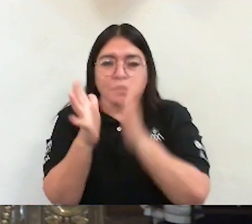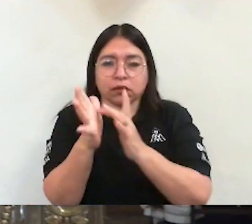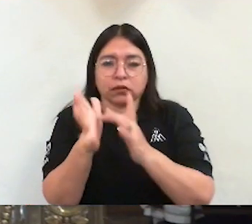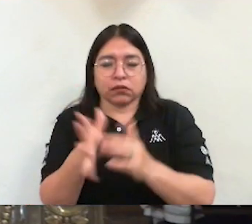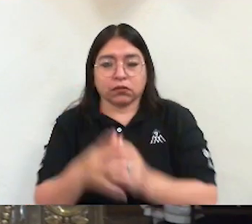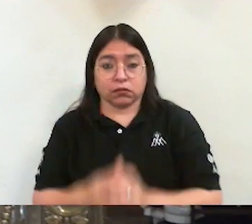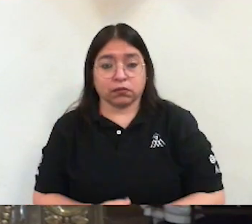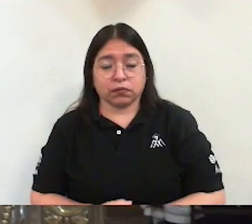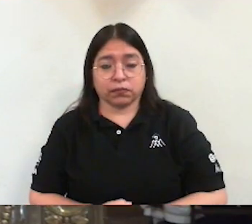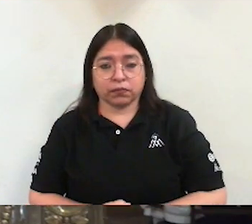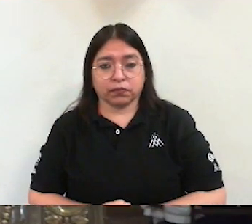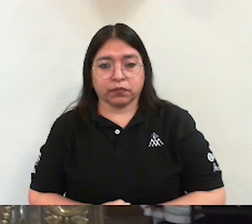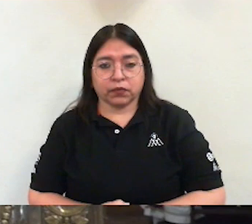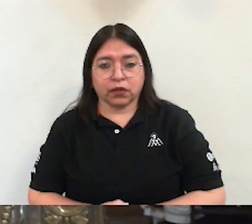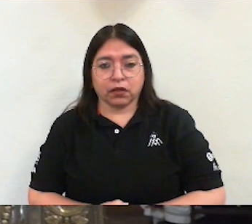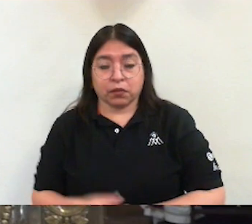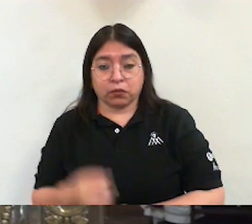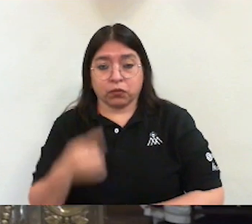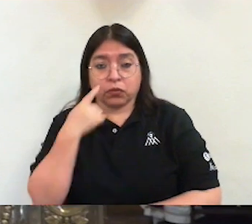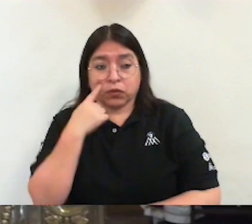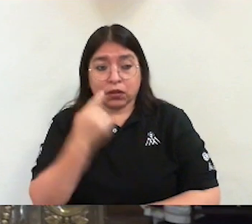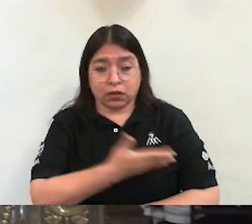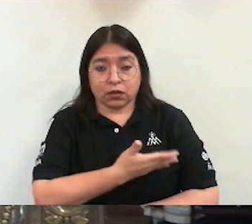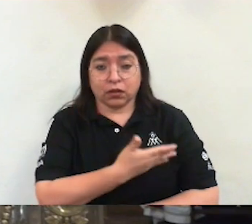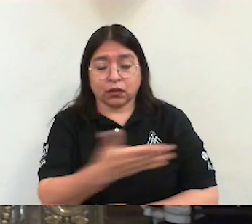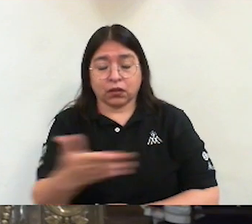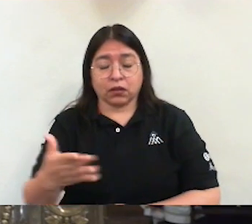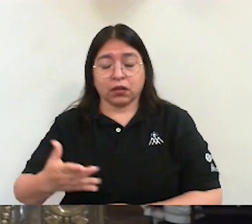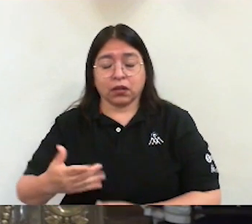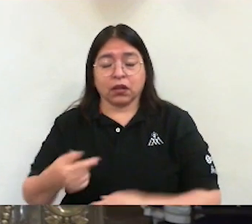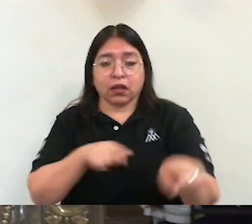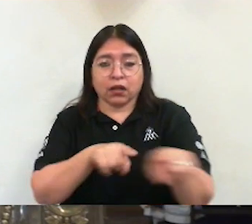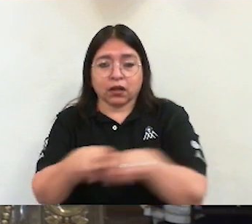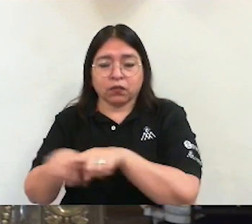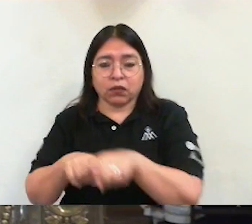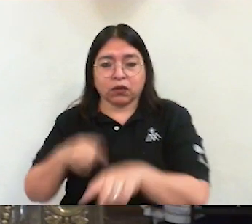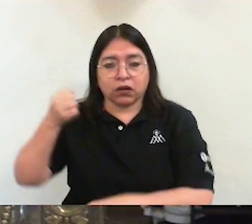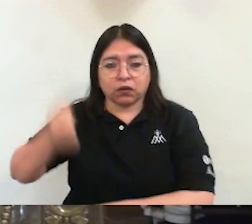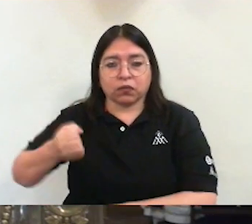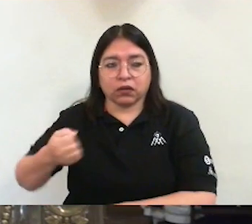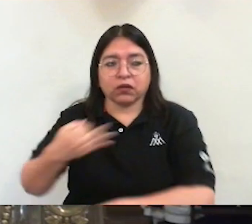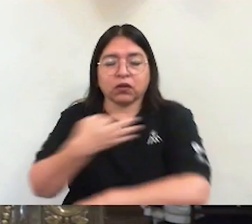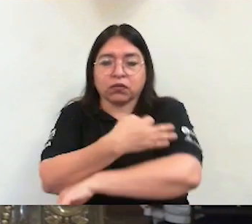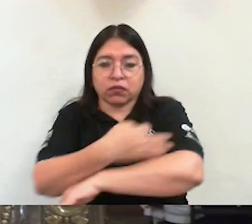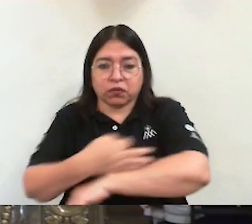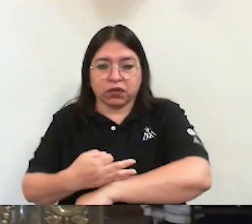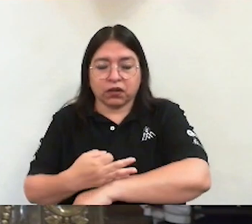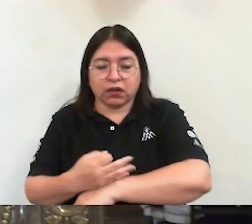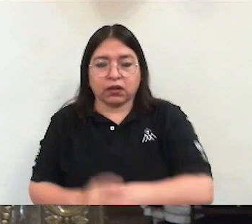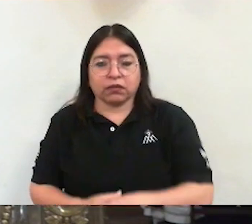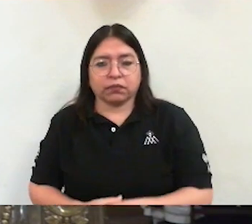Hermanos de la pastoral familiar, no olviden